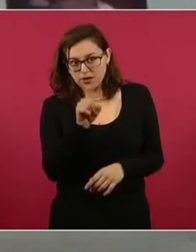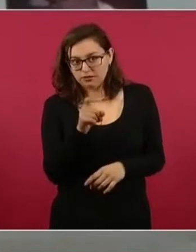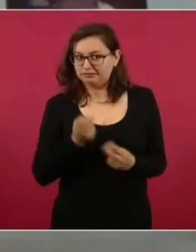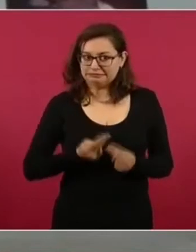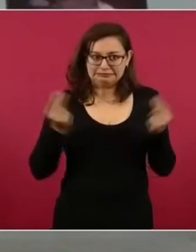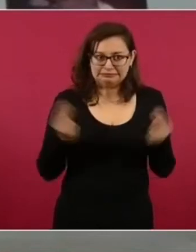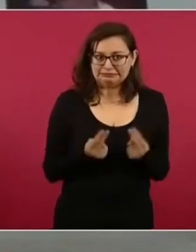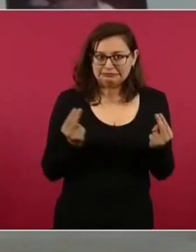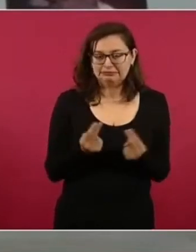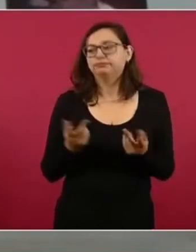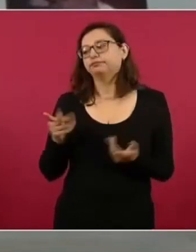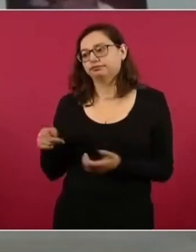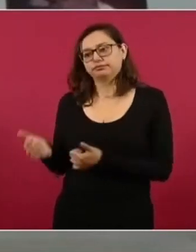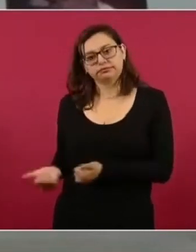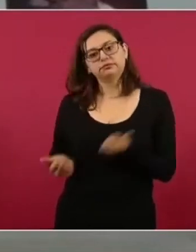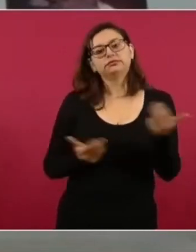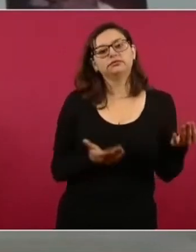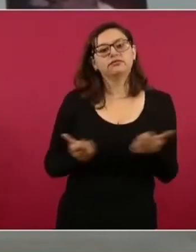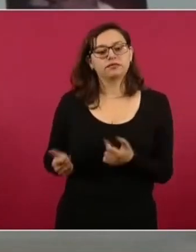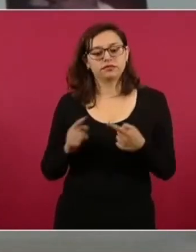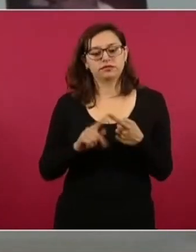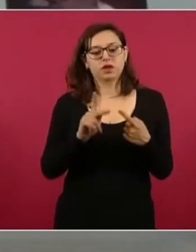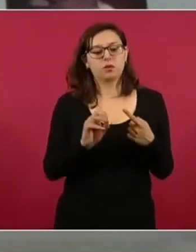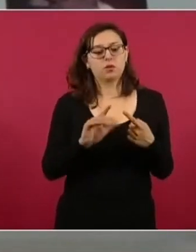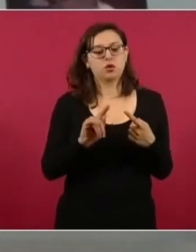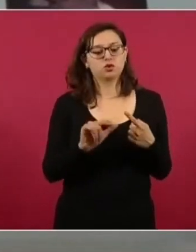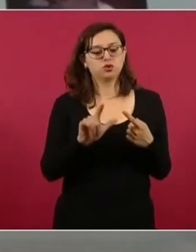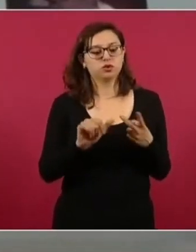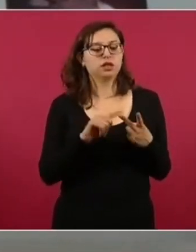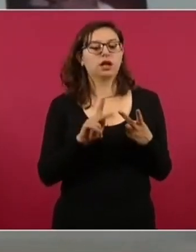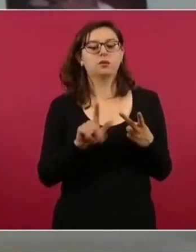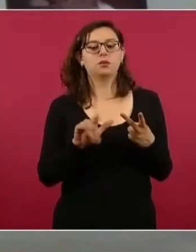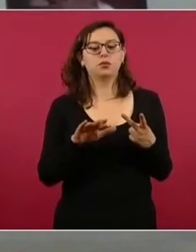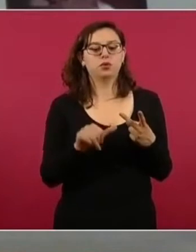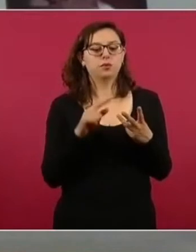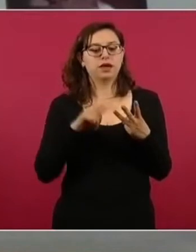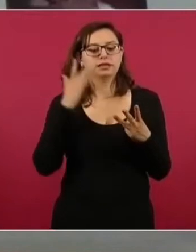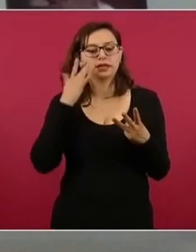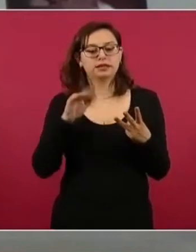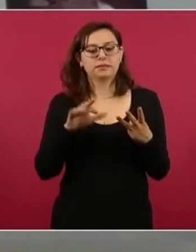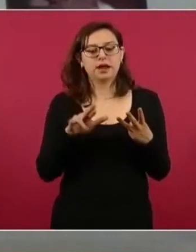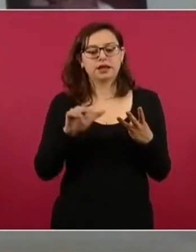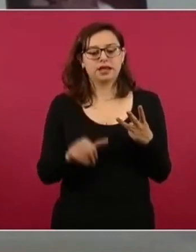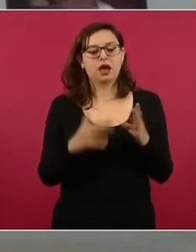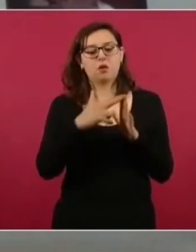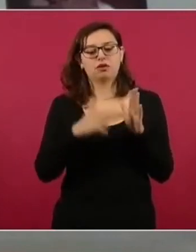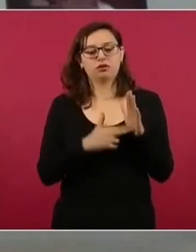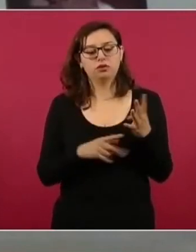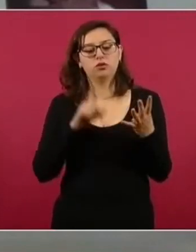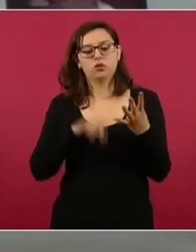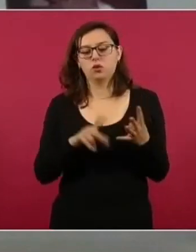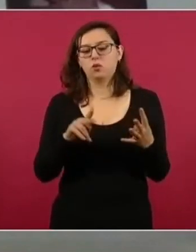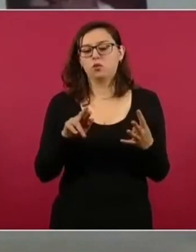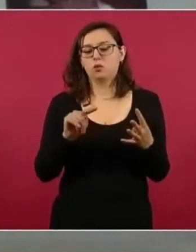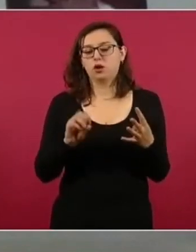colapso en su sistema de agua, que sería Pochutla, Pluma Hidalgo, Santa María Huatulco y Puerto Ángel. Bueno,